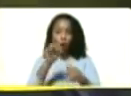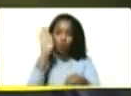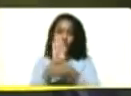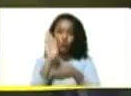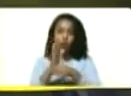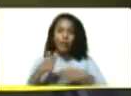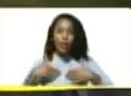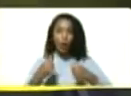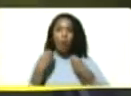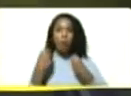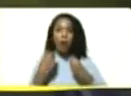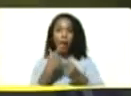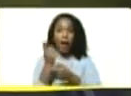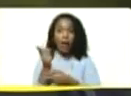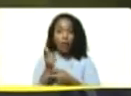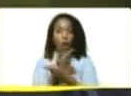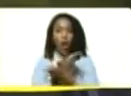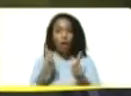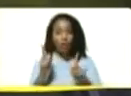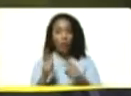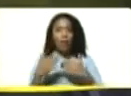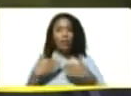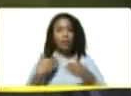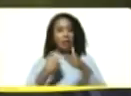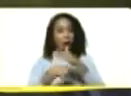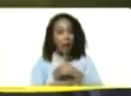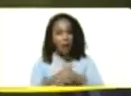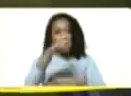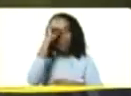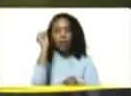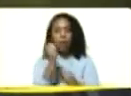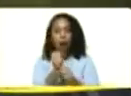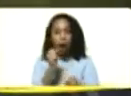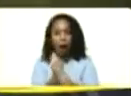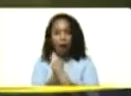salud para tener estas libertades de salir, trabajar,